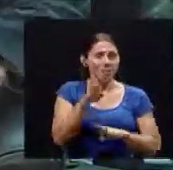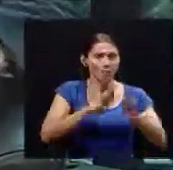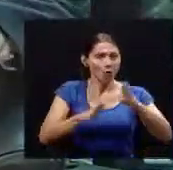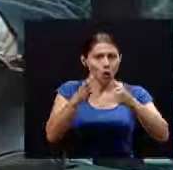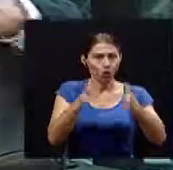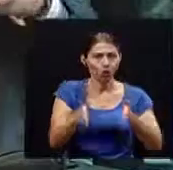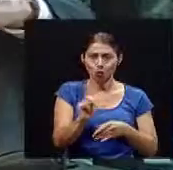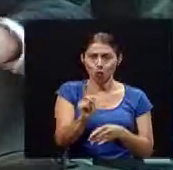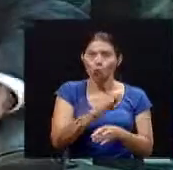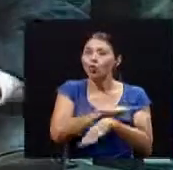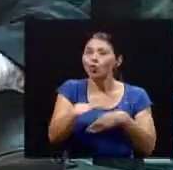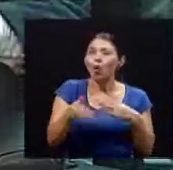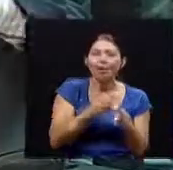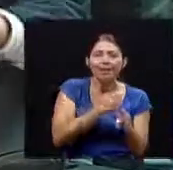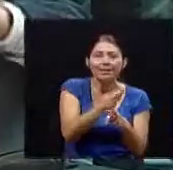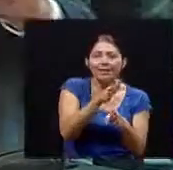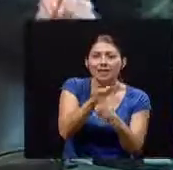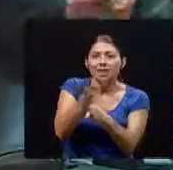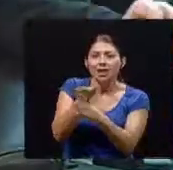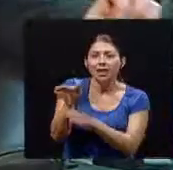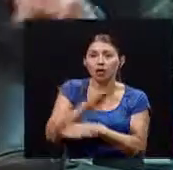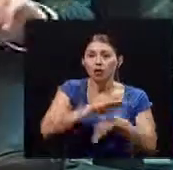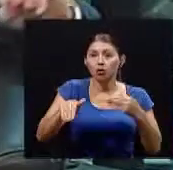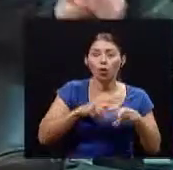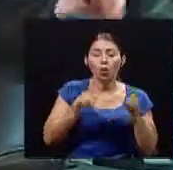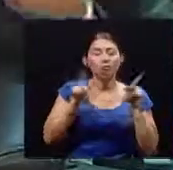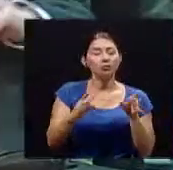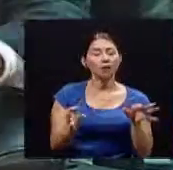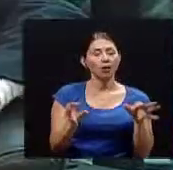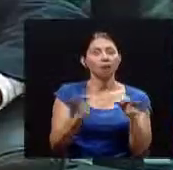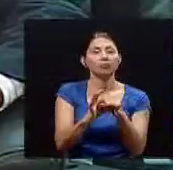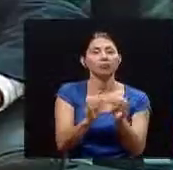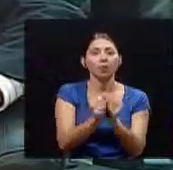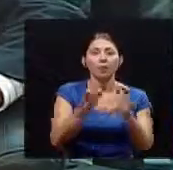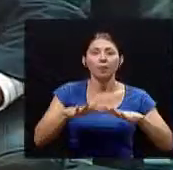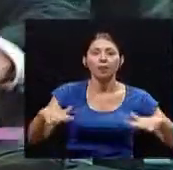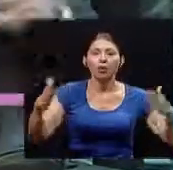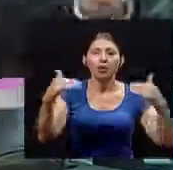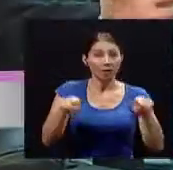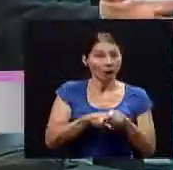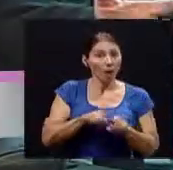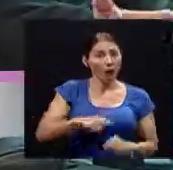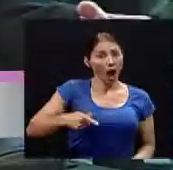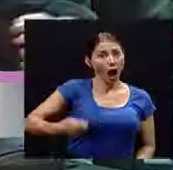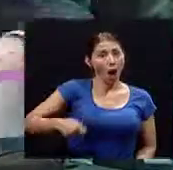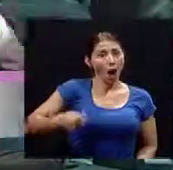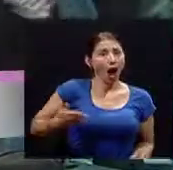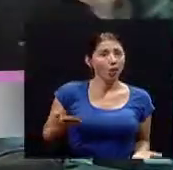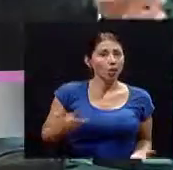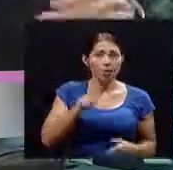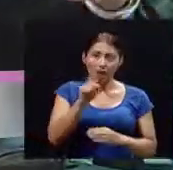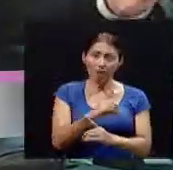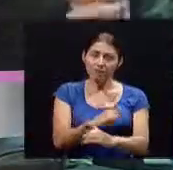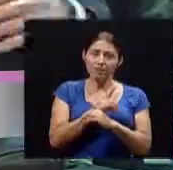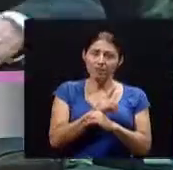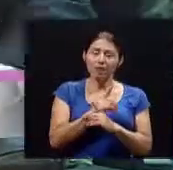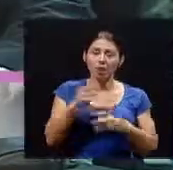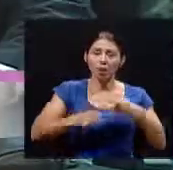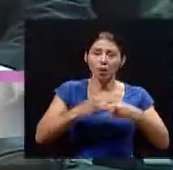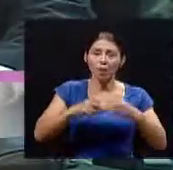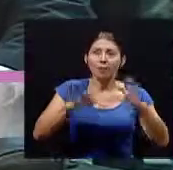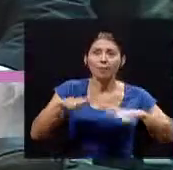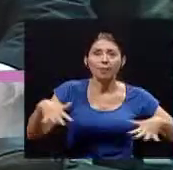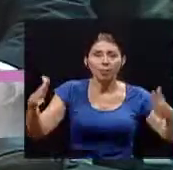biólogos sino en todas las disciplinas todos de alguna manera tenemos algo que ver con el medio ambiente incluso los abogados que tienen que litigar los problemas